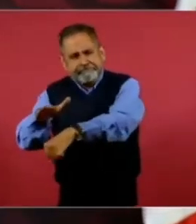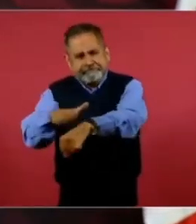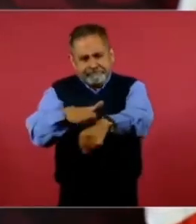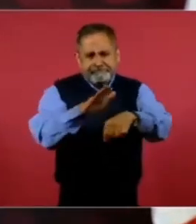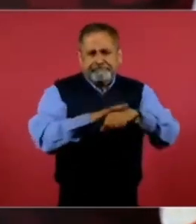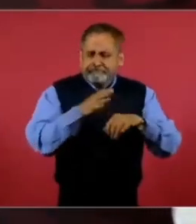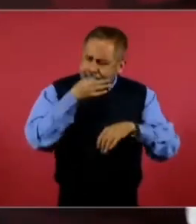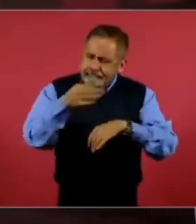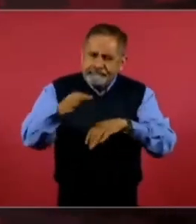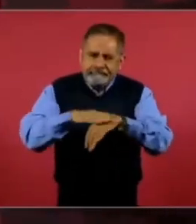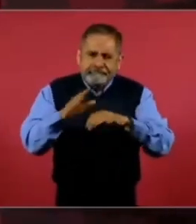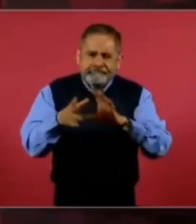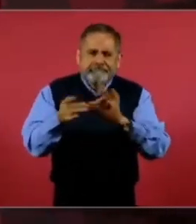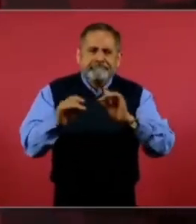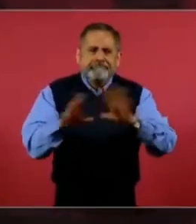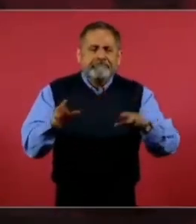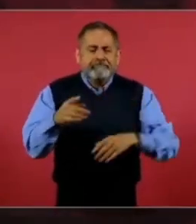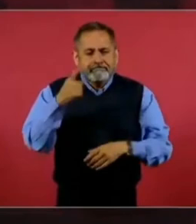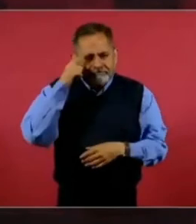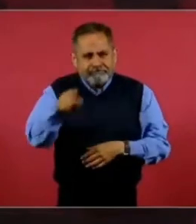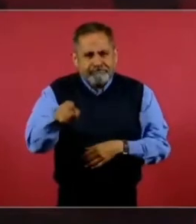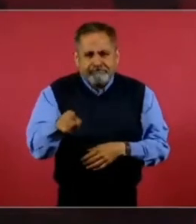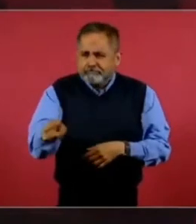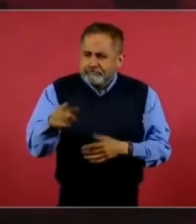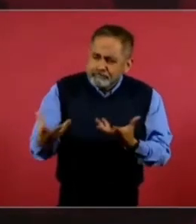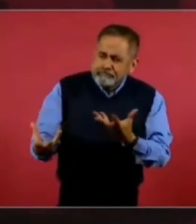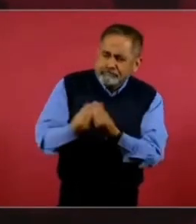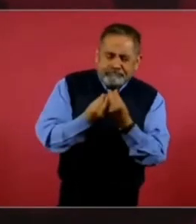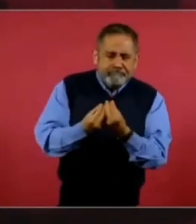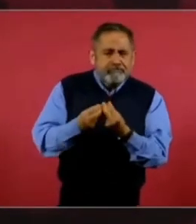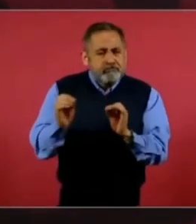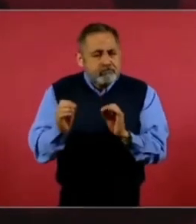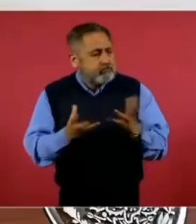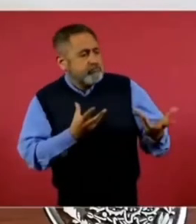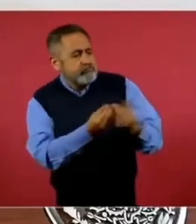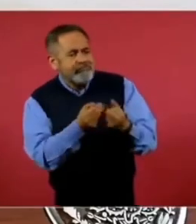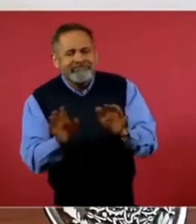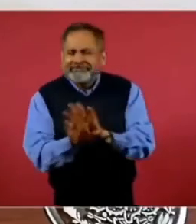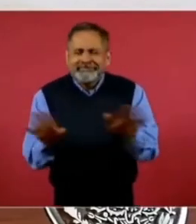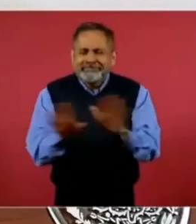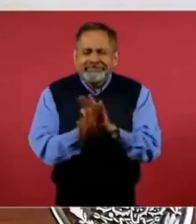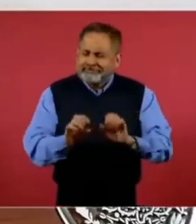no se participe, que no